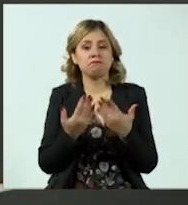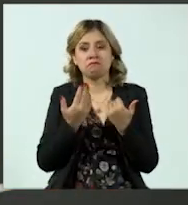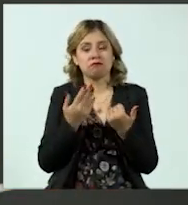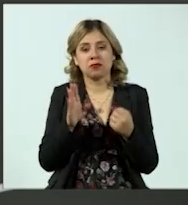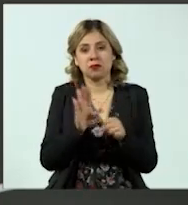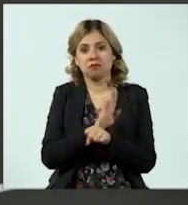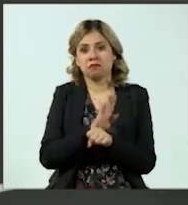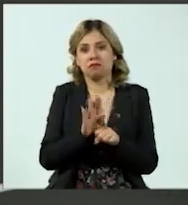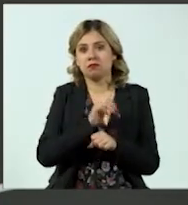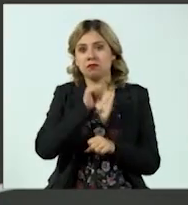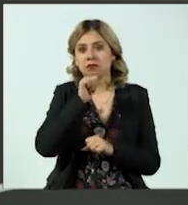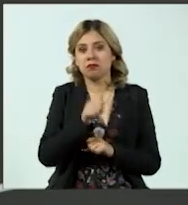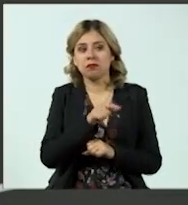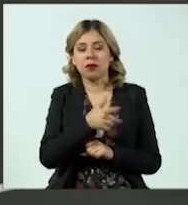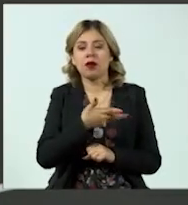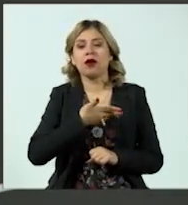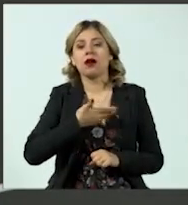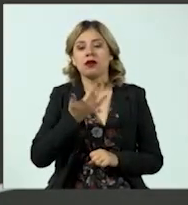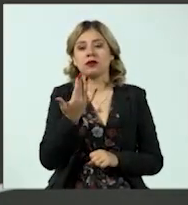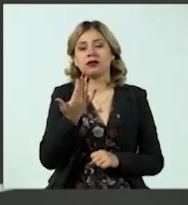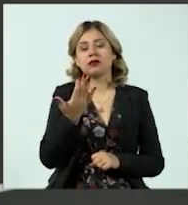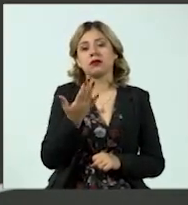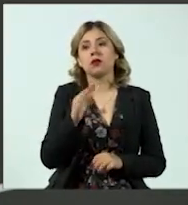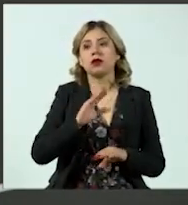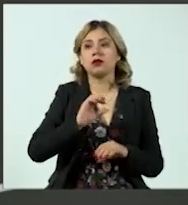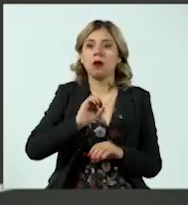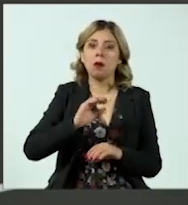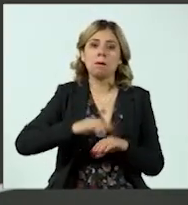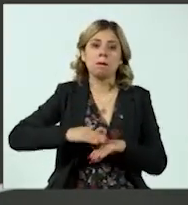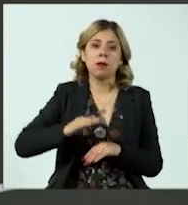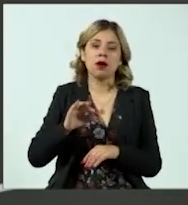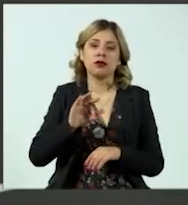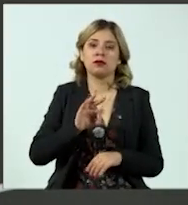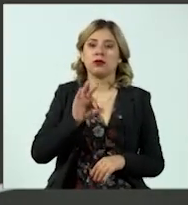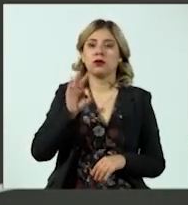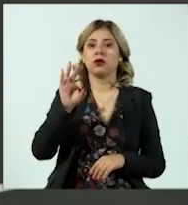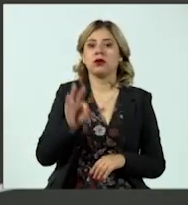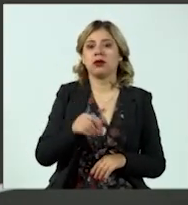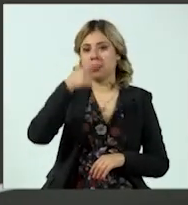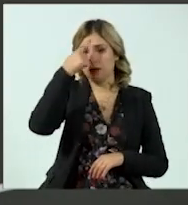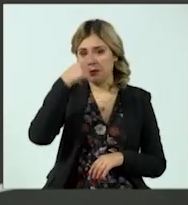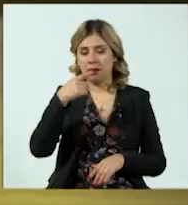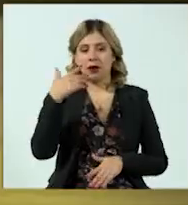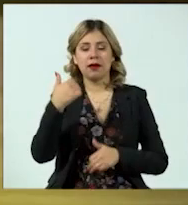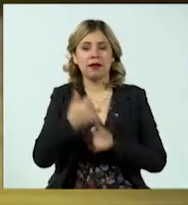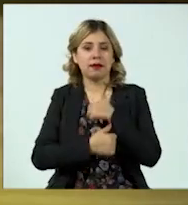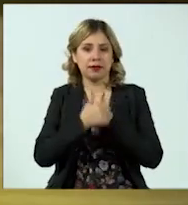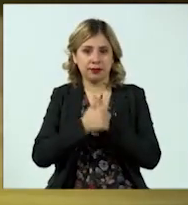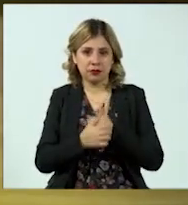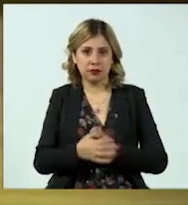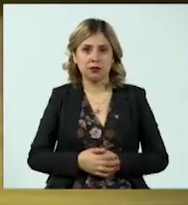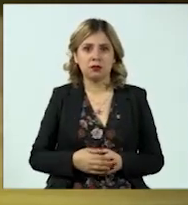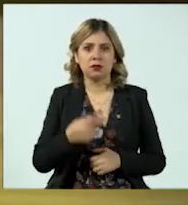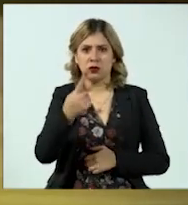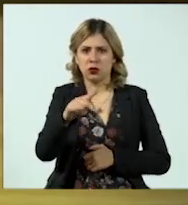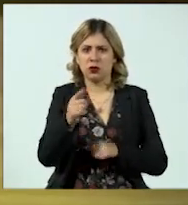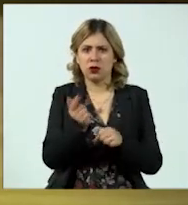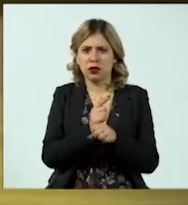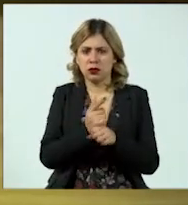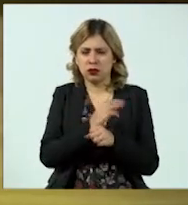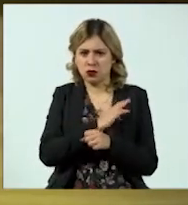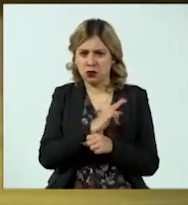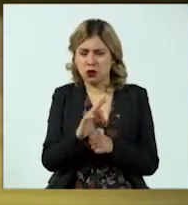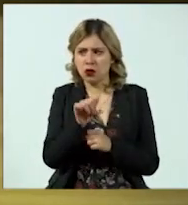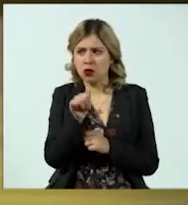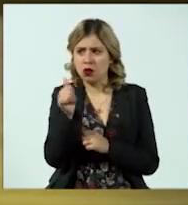tipo de incentivo y tiene el 50% más para terminar su carrera. ¿Una vez que termine la licenciatura tienen después